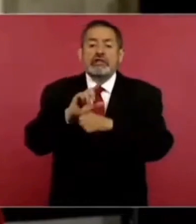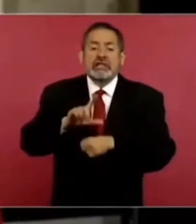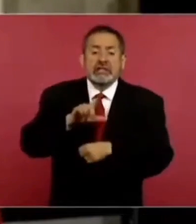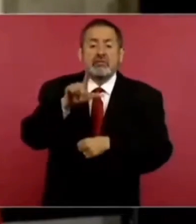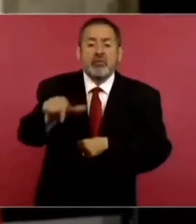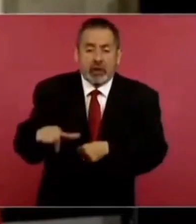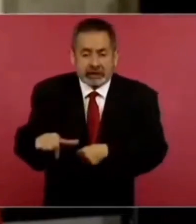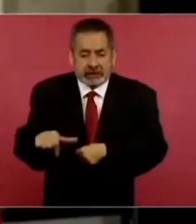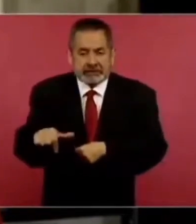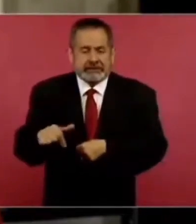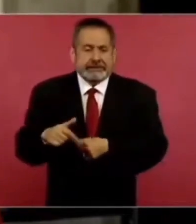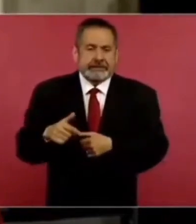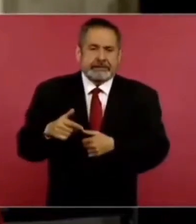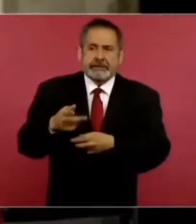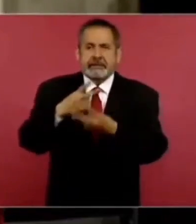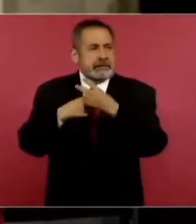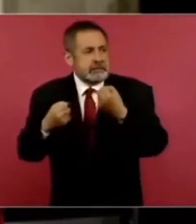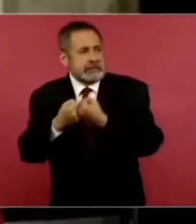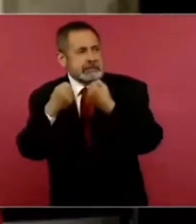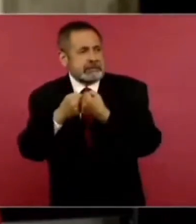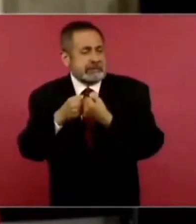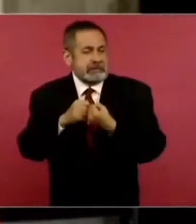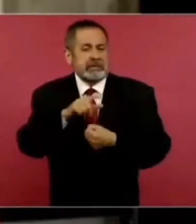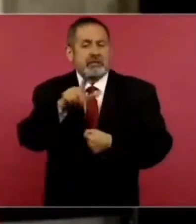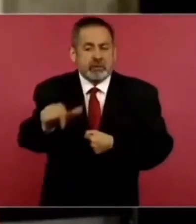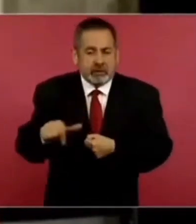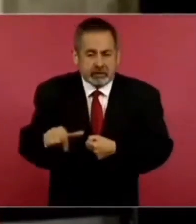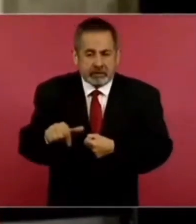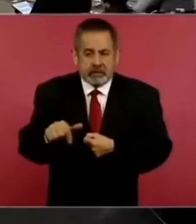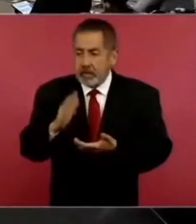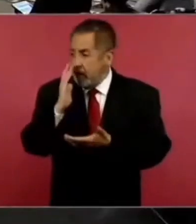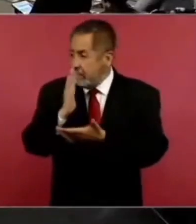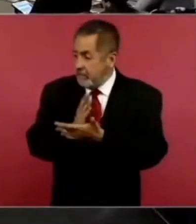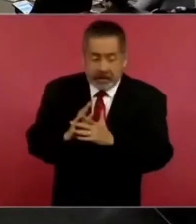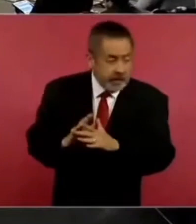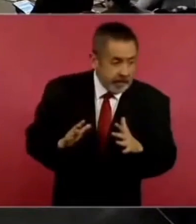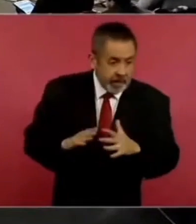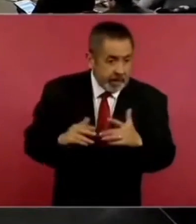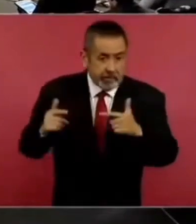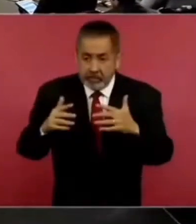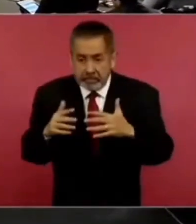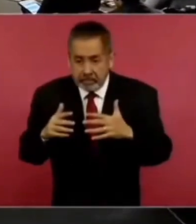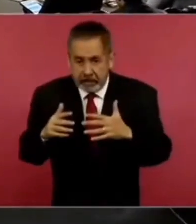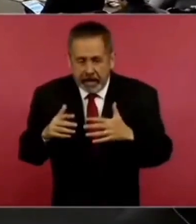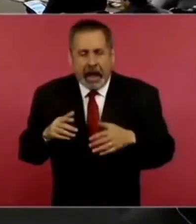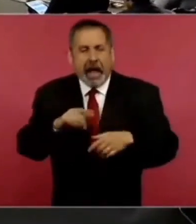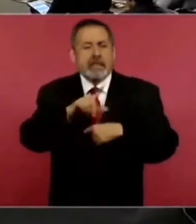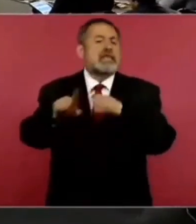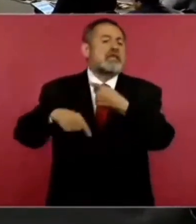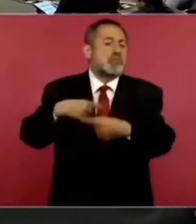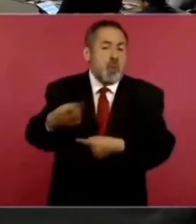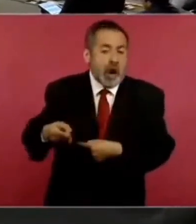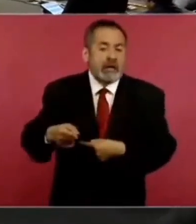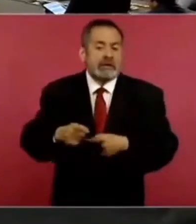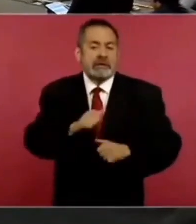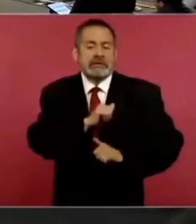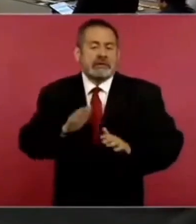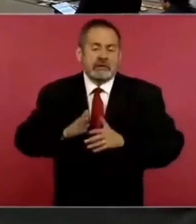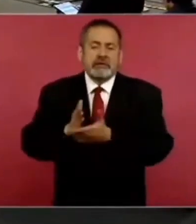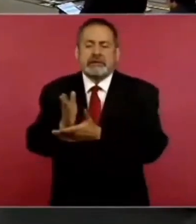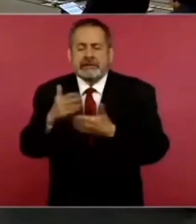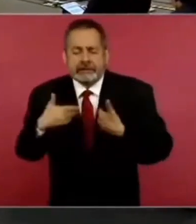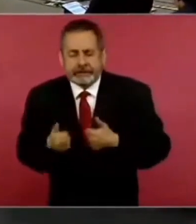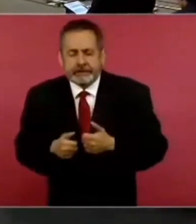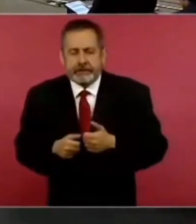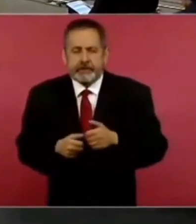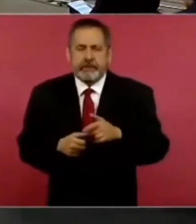de los enfrentamientos. Cuando pararon, cesaron los disparos, el Ejército entró. Yo puedo entender